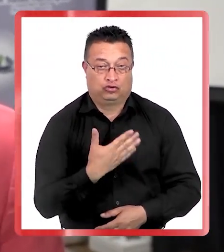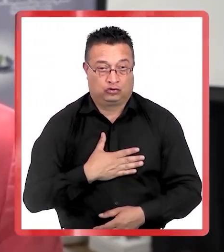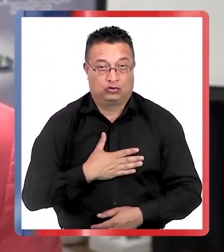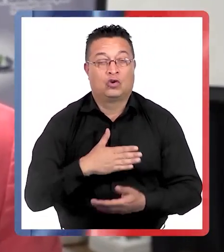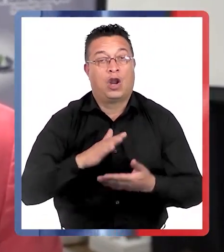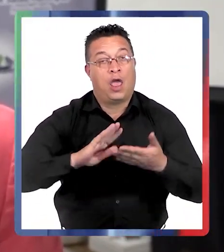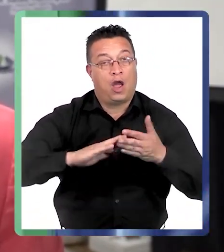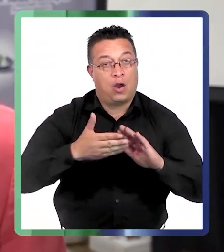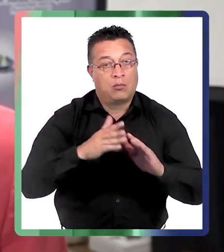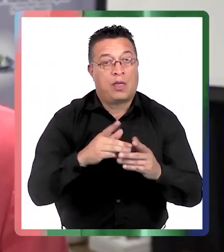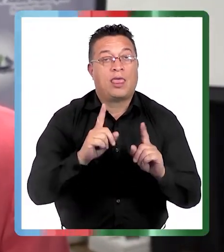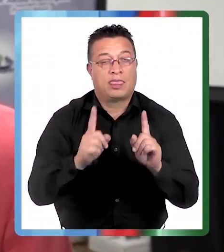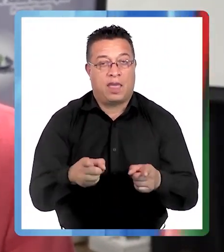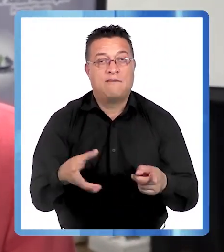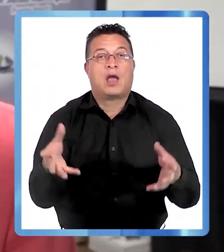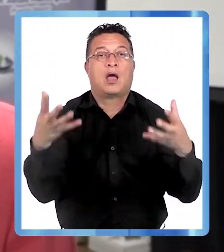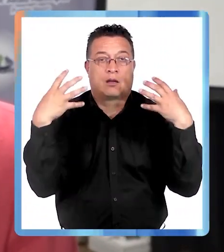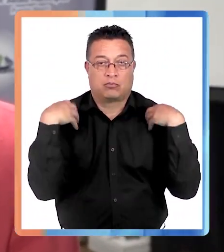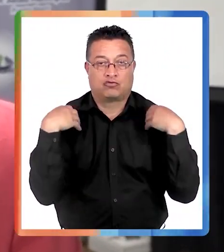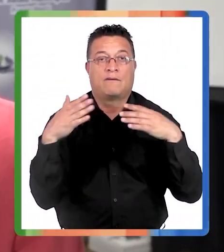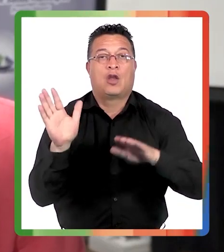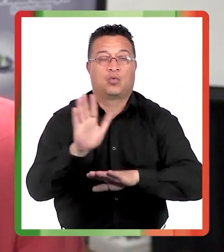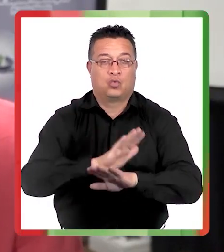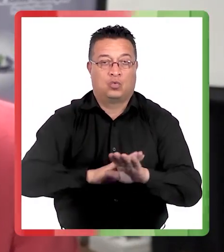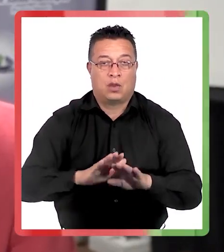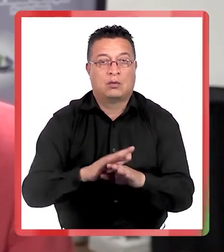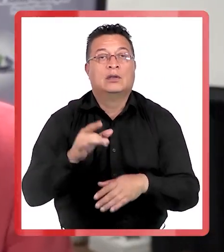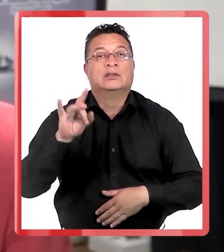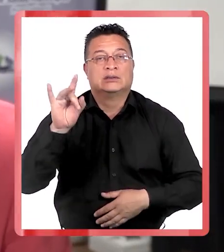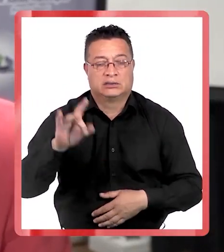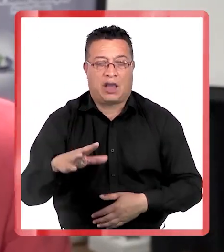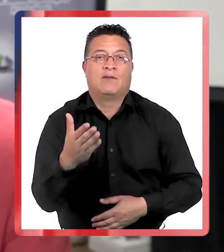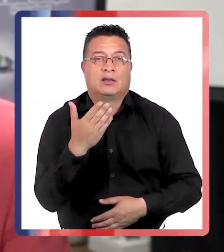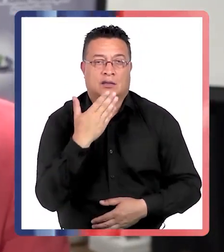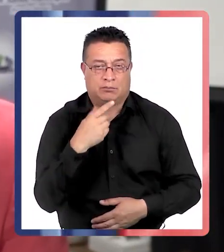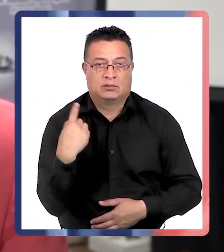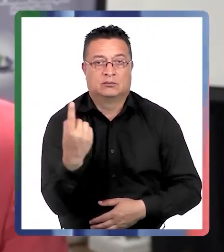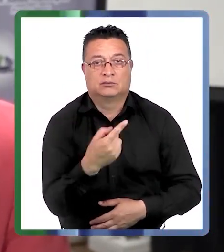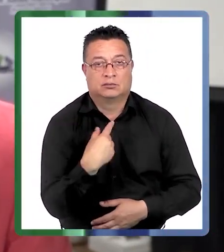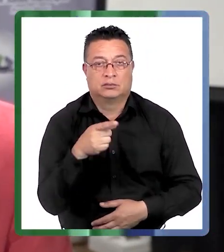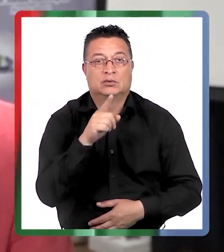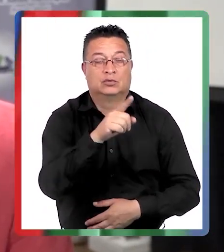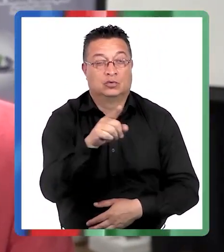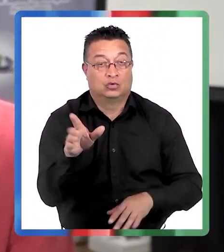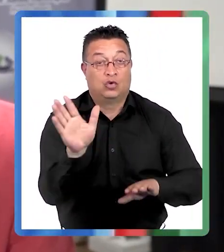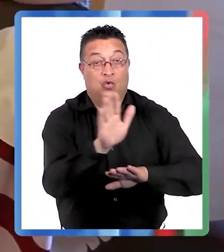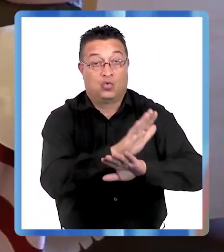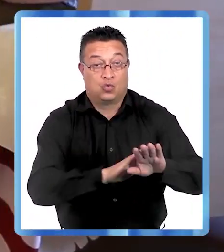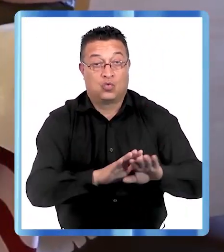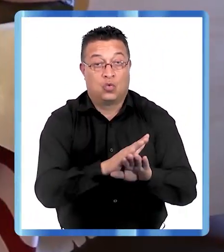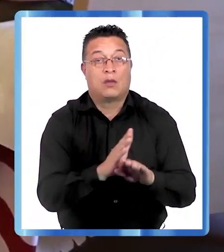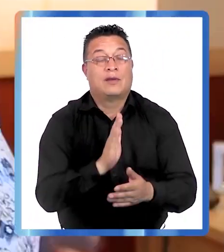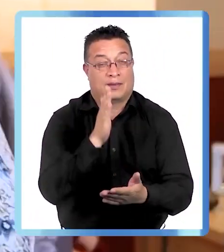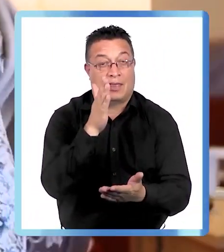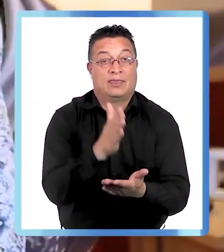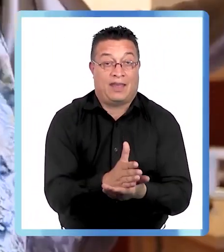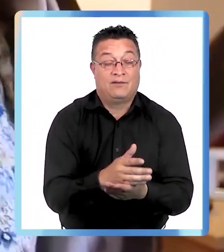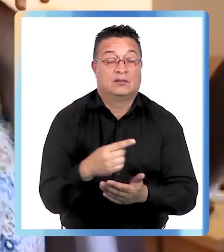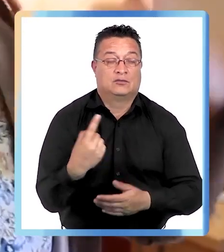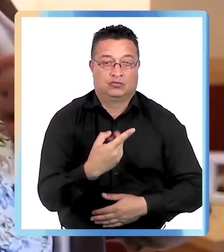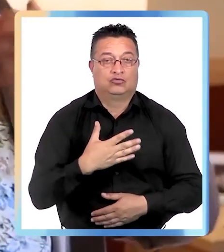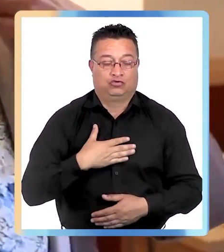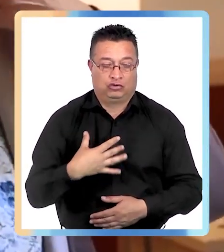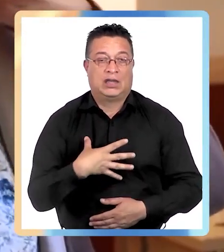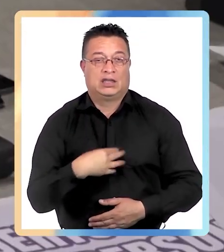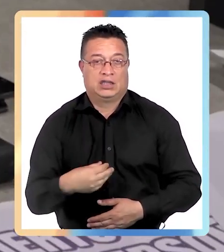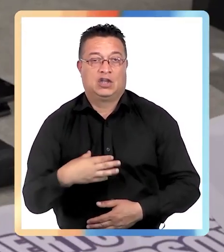la comunidad, debe hacerse responsable de su cuidado. Sabemos también de que quienes los cuidan y deberían somos nosotros